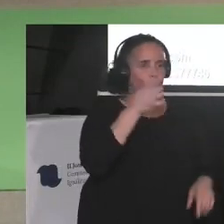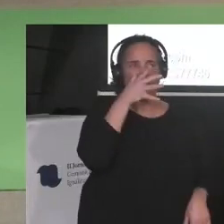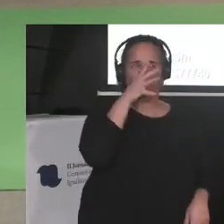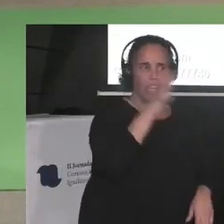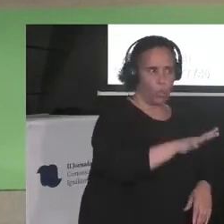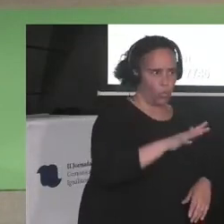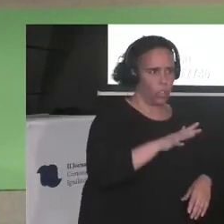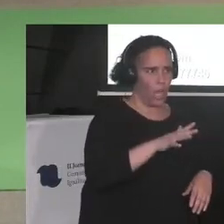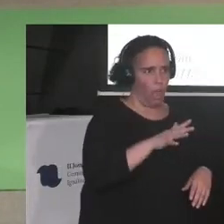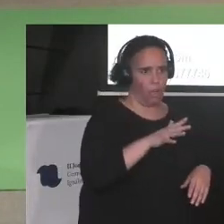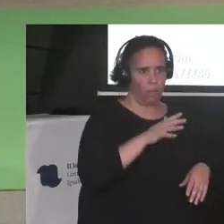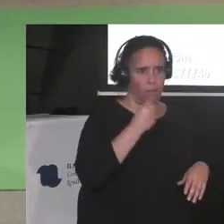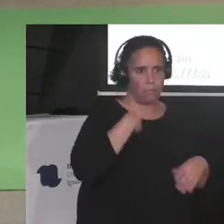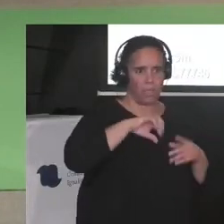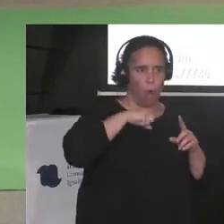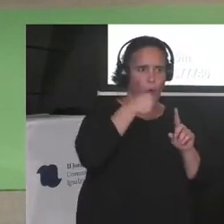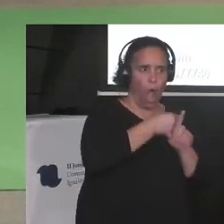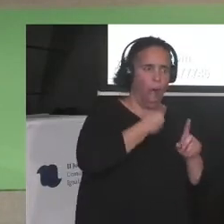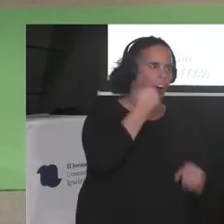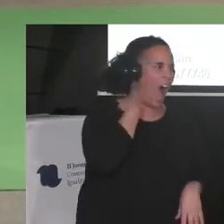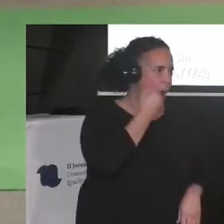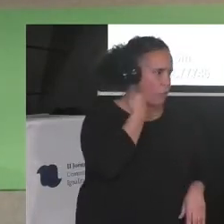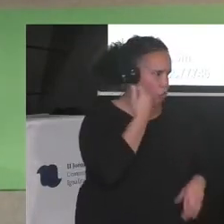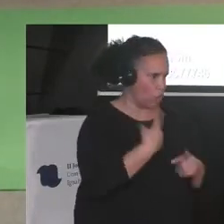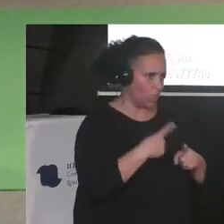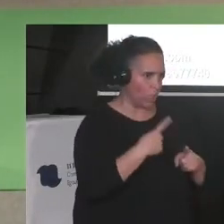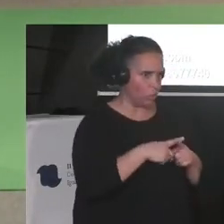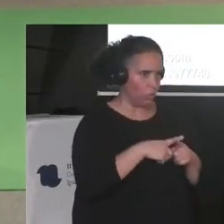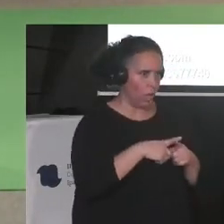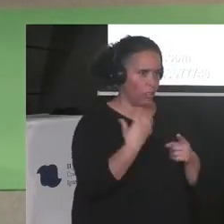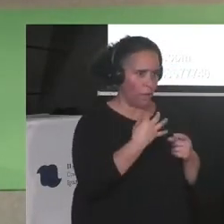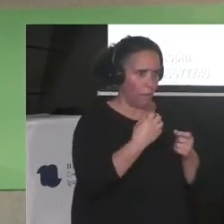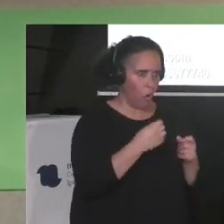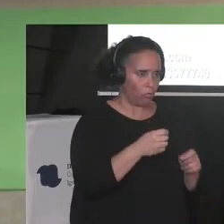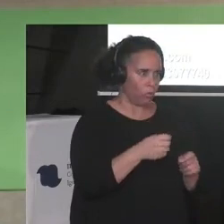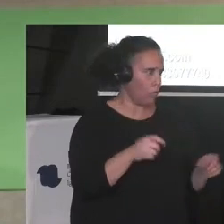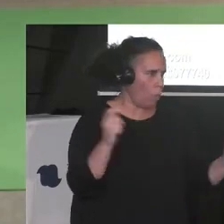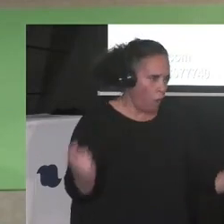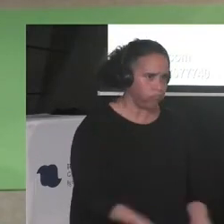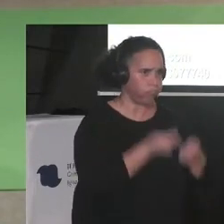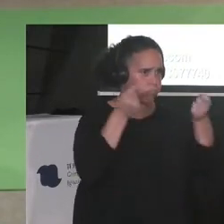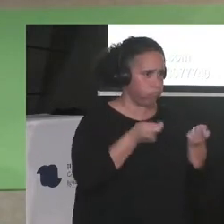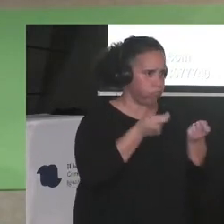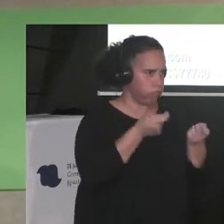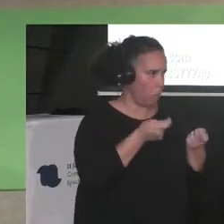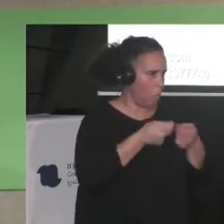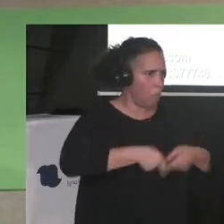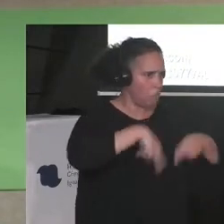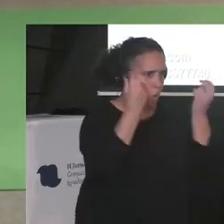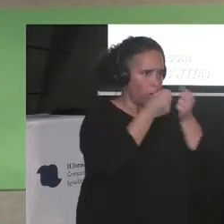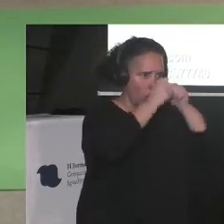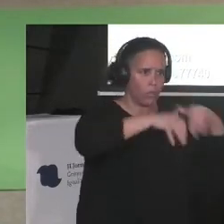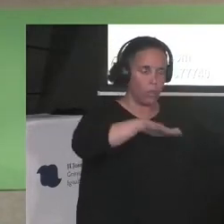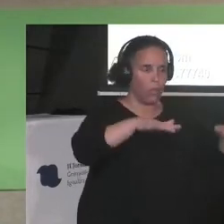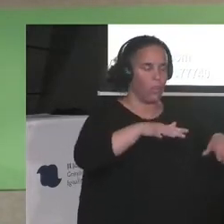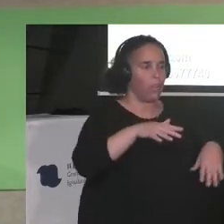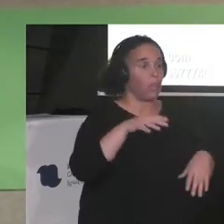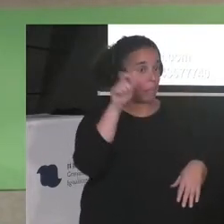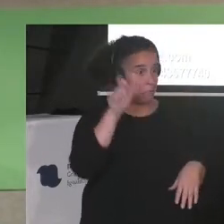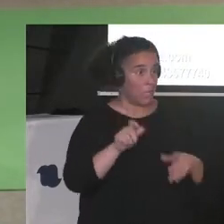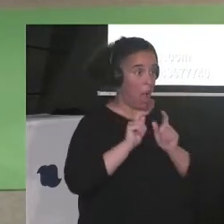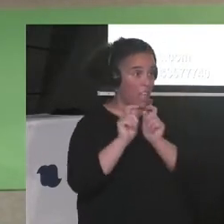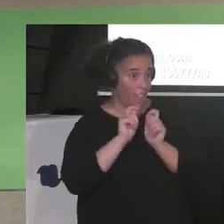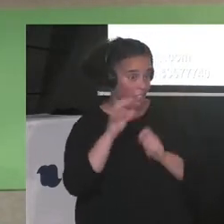sexual, por supuesto. Nunca olvidaré las palabras de Luciana cuando dijo,